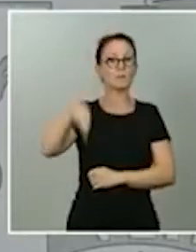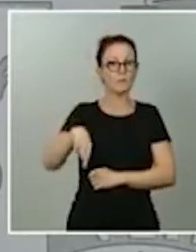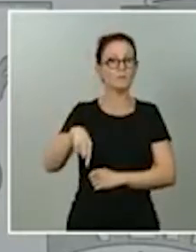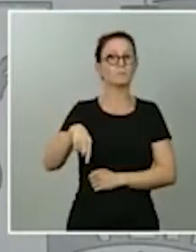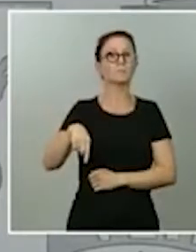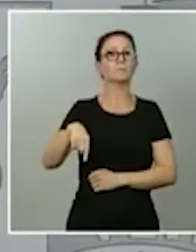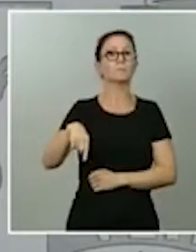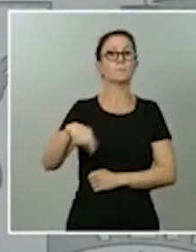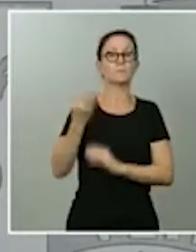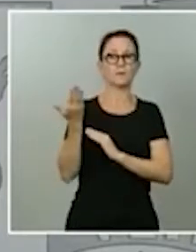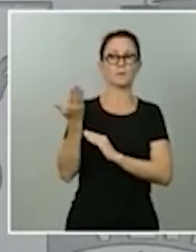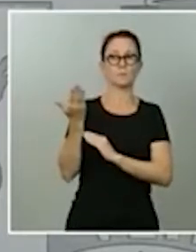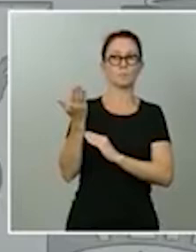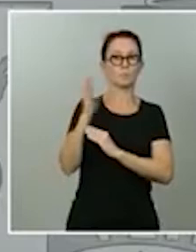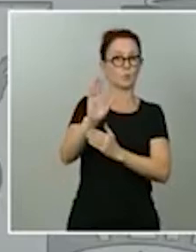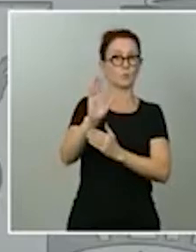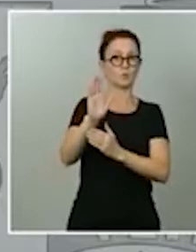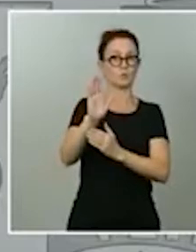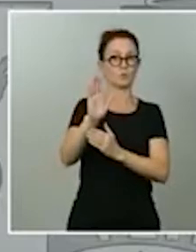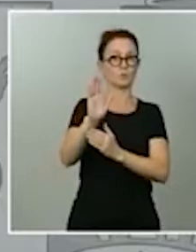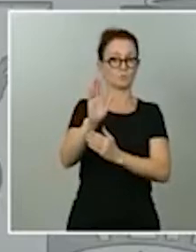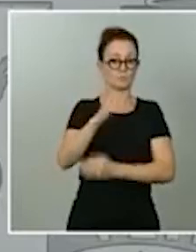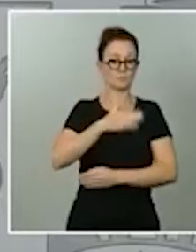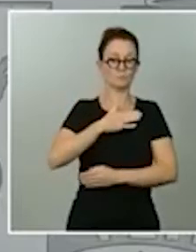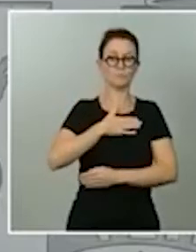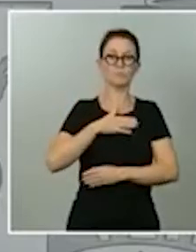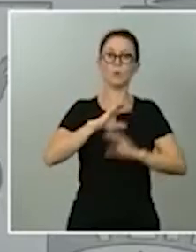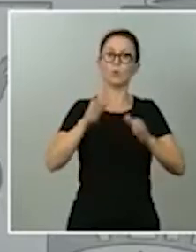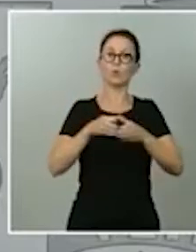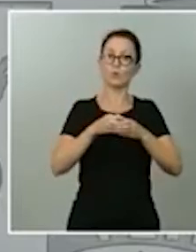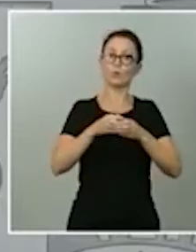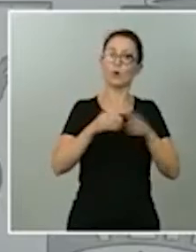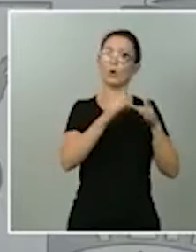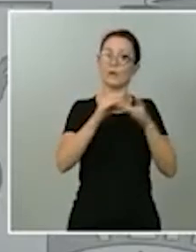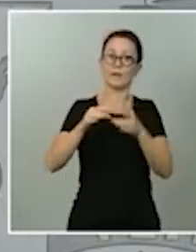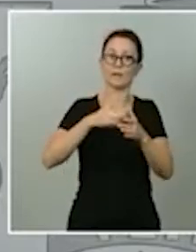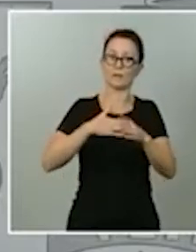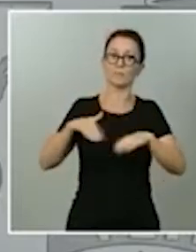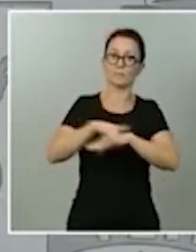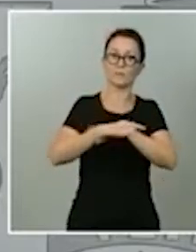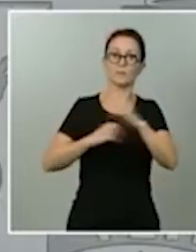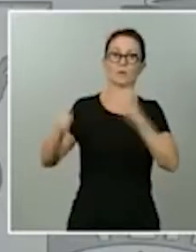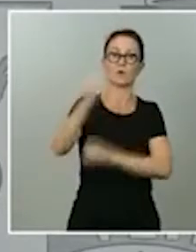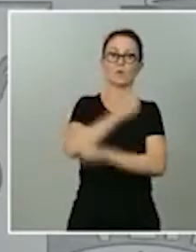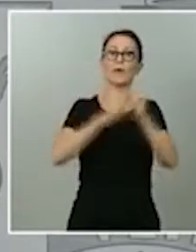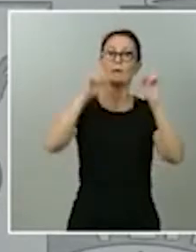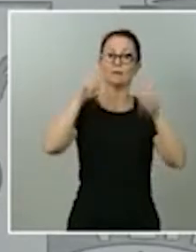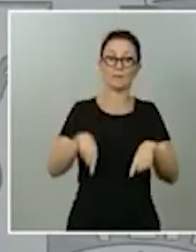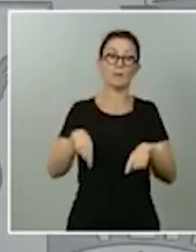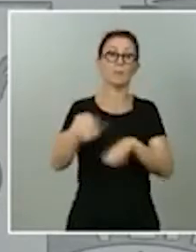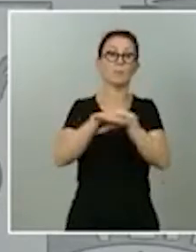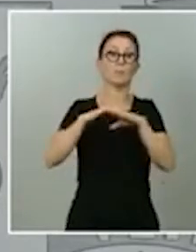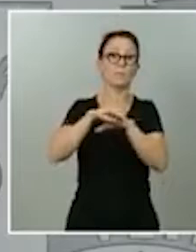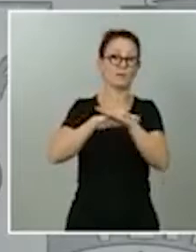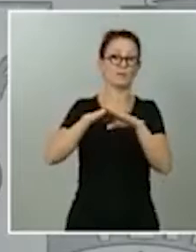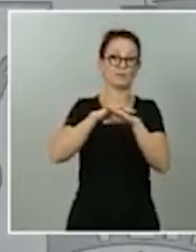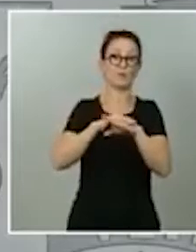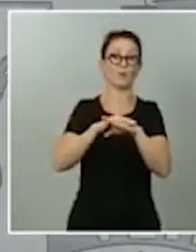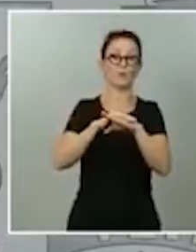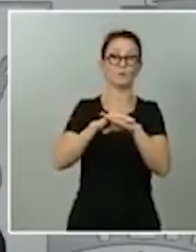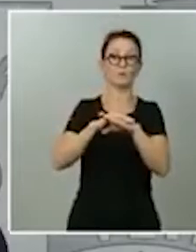Eurogrupo y que ella lideró junto con otros ministros de Economía como es el ministro de Hacienda Alemán por ejemplo del SPD y finalmente